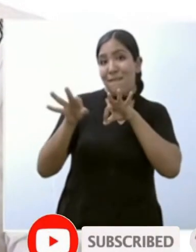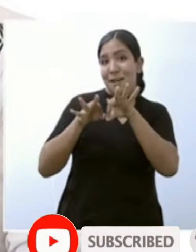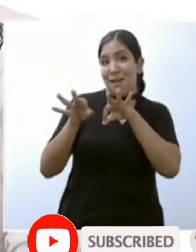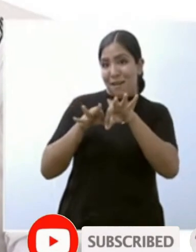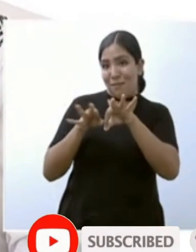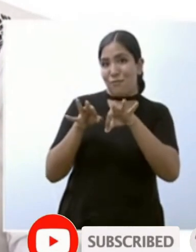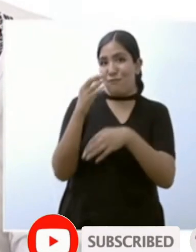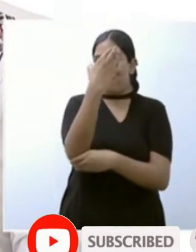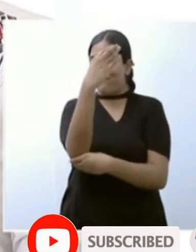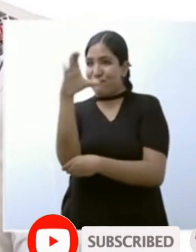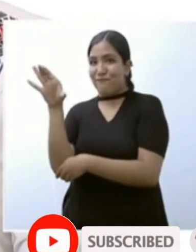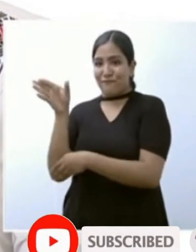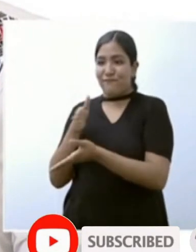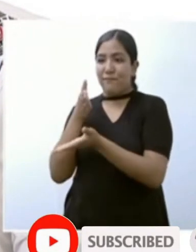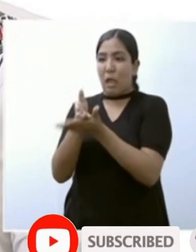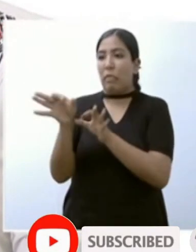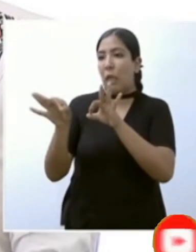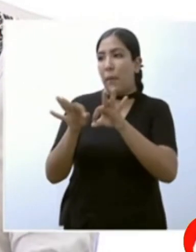pequeños propietarios